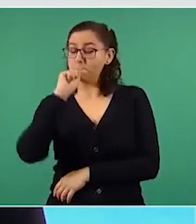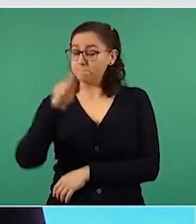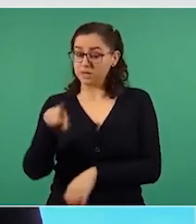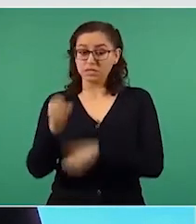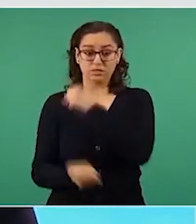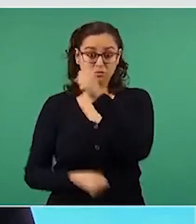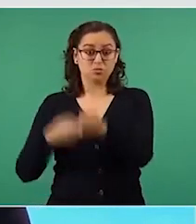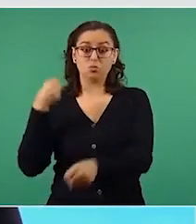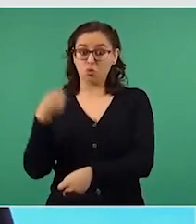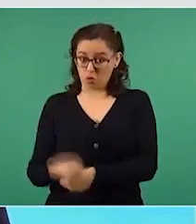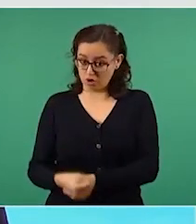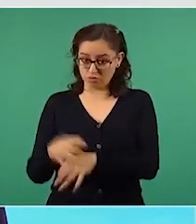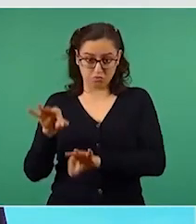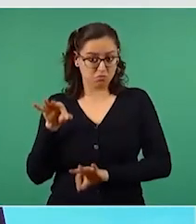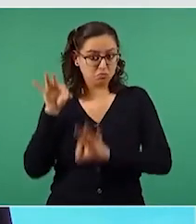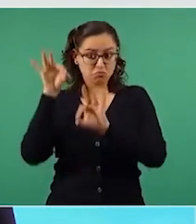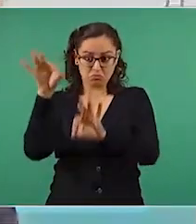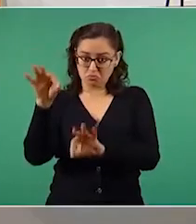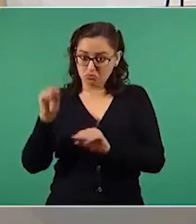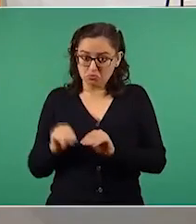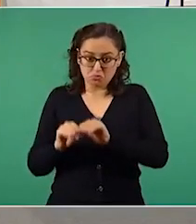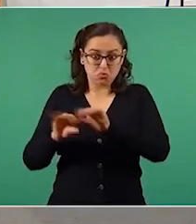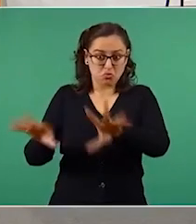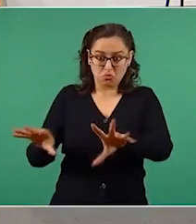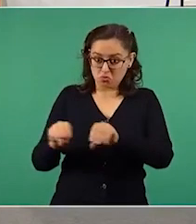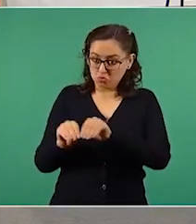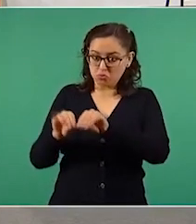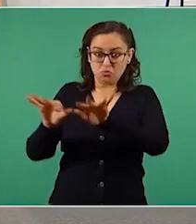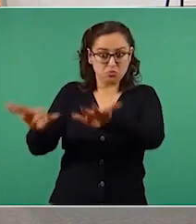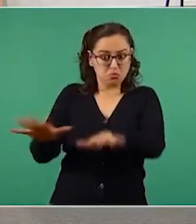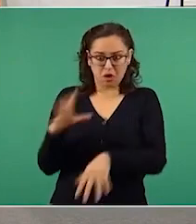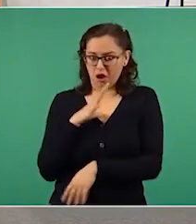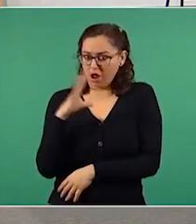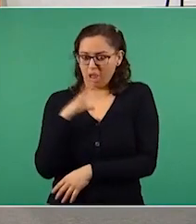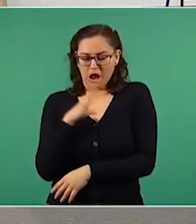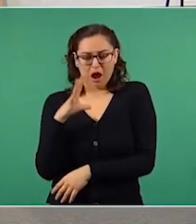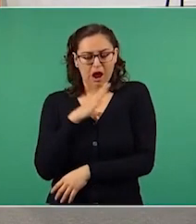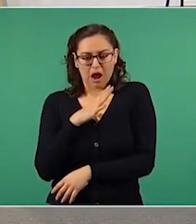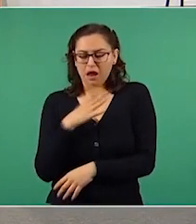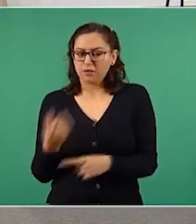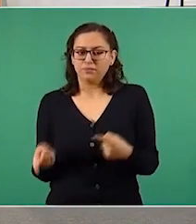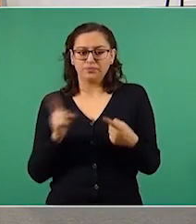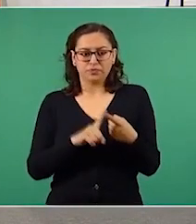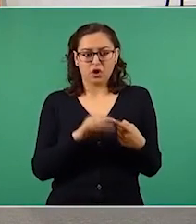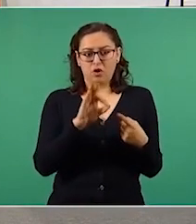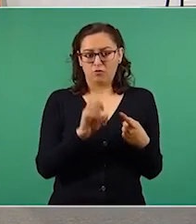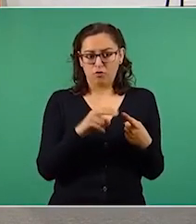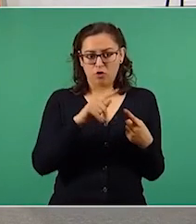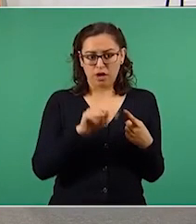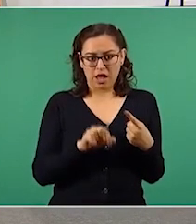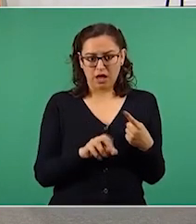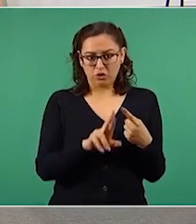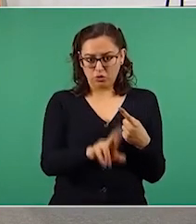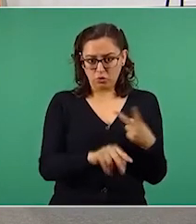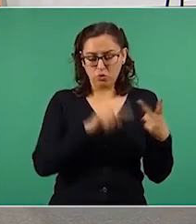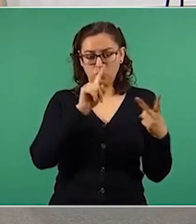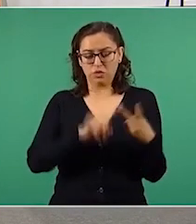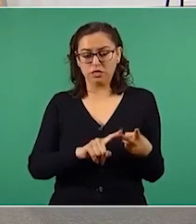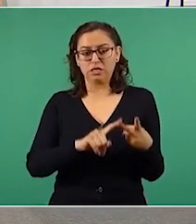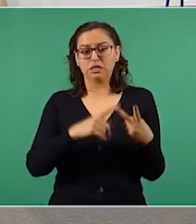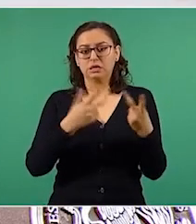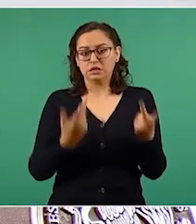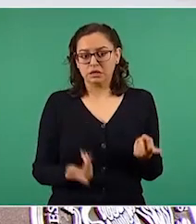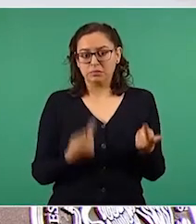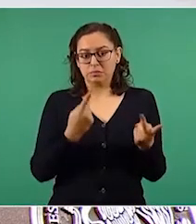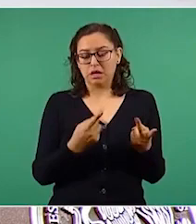cambio del trazo en el tramo 4. Ni Fonatur ni PWC ocultan información,